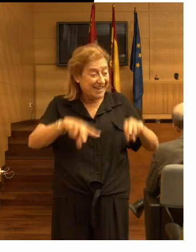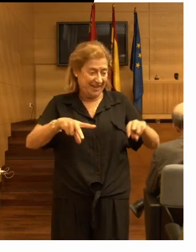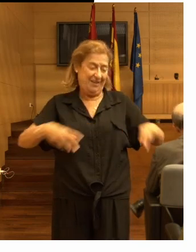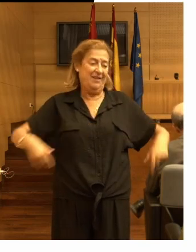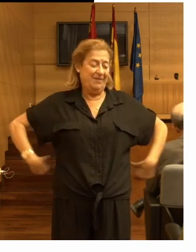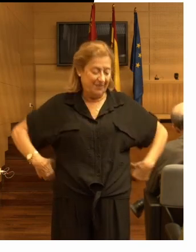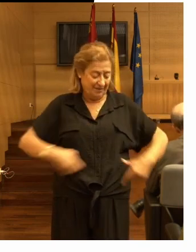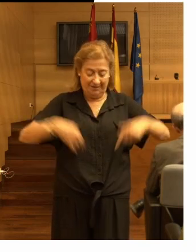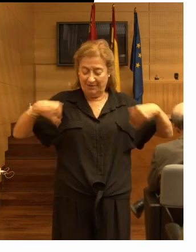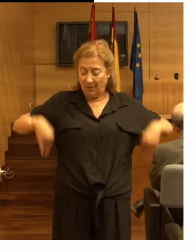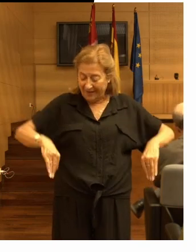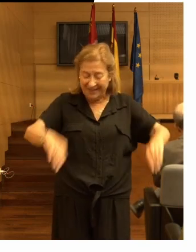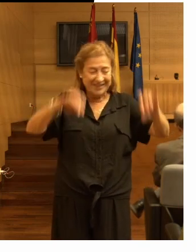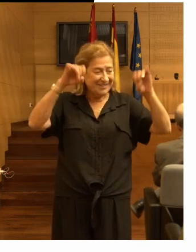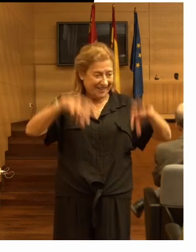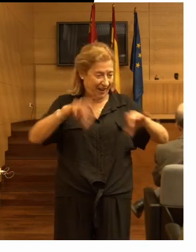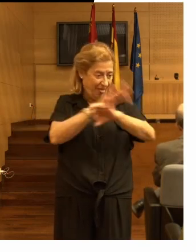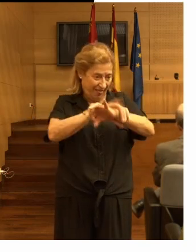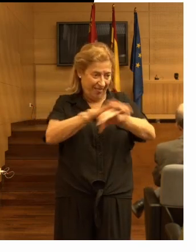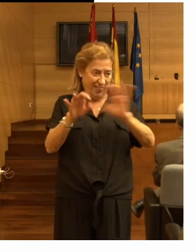ni barandales